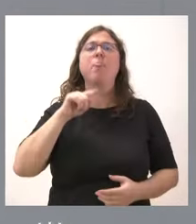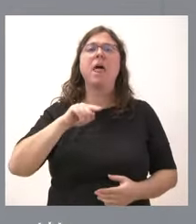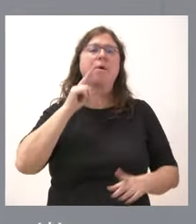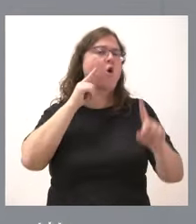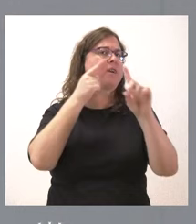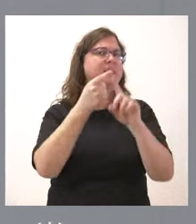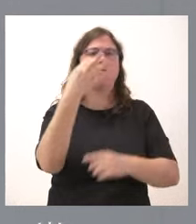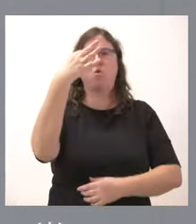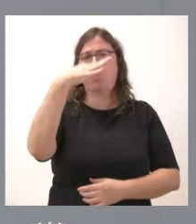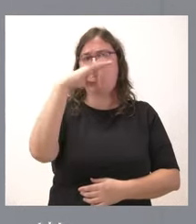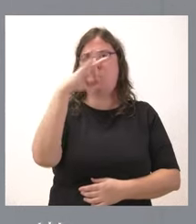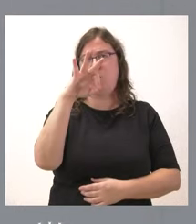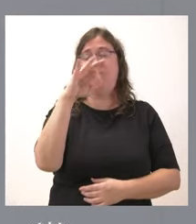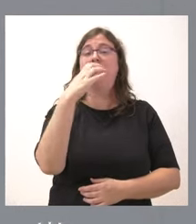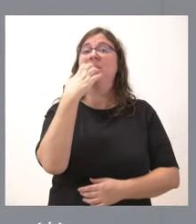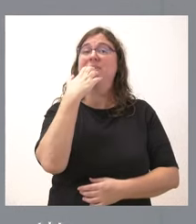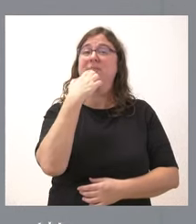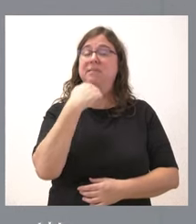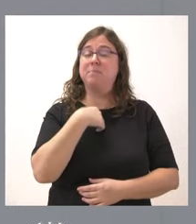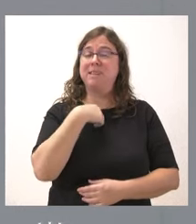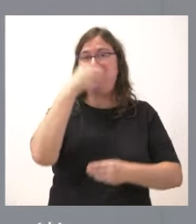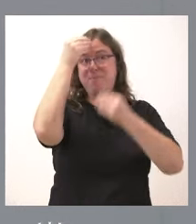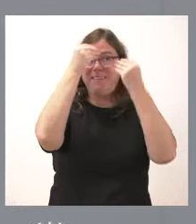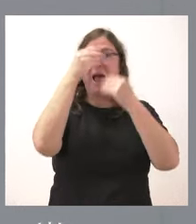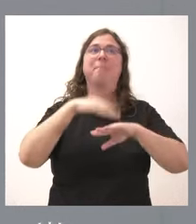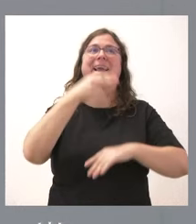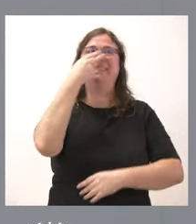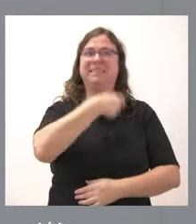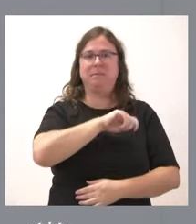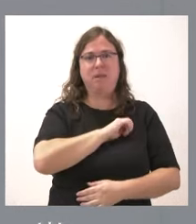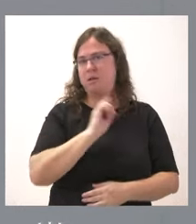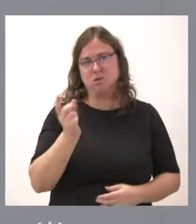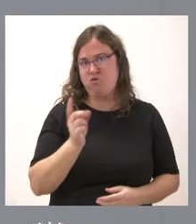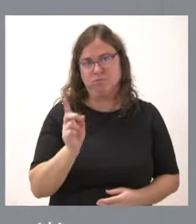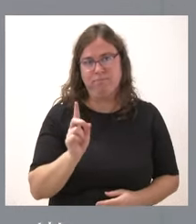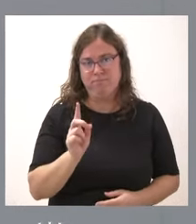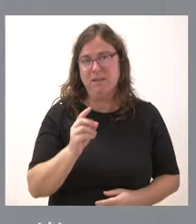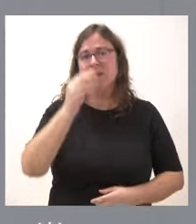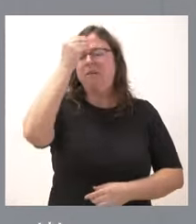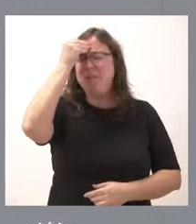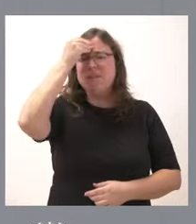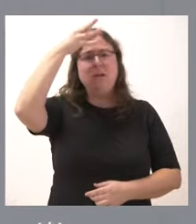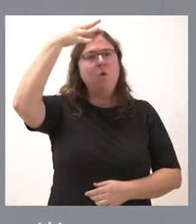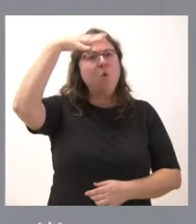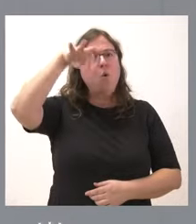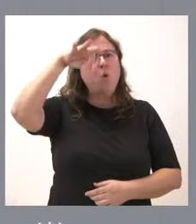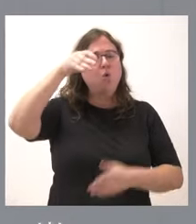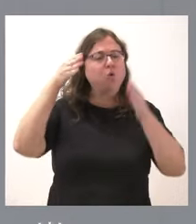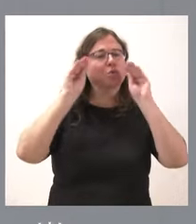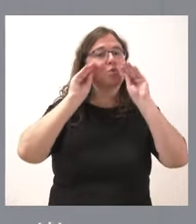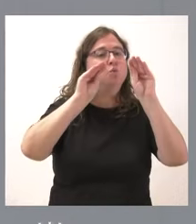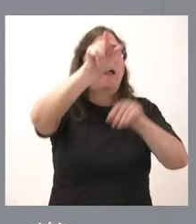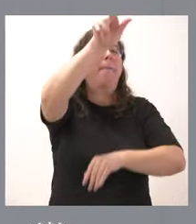fin. ¿Se nos quiere decir que esto es pensando en el interés de España? No. Es pensando única y exclusivamente en el interés de una